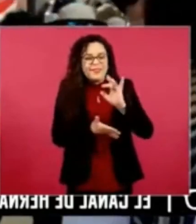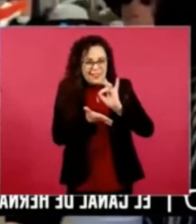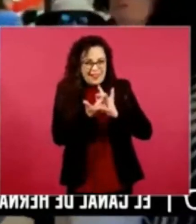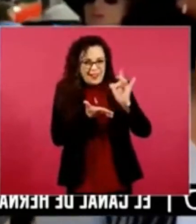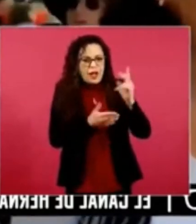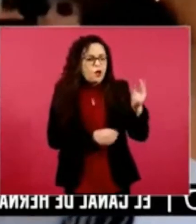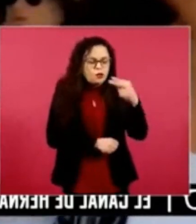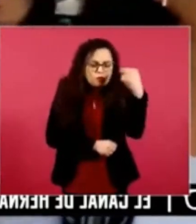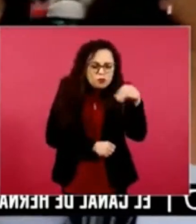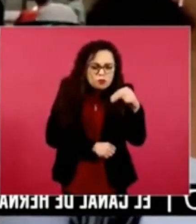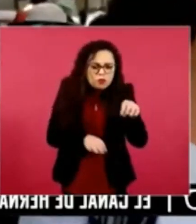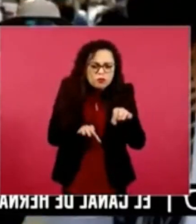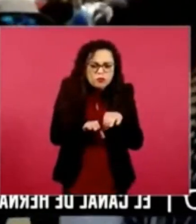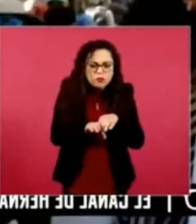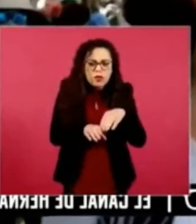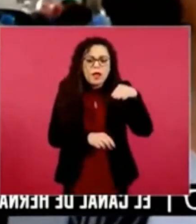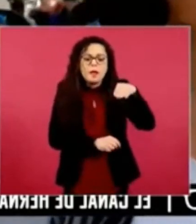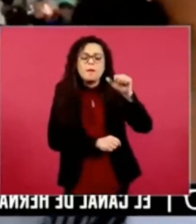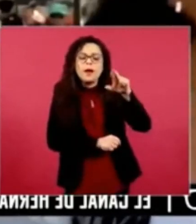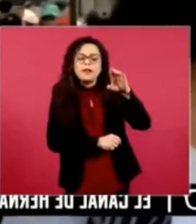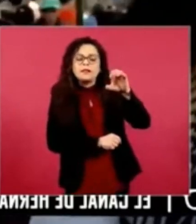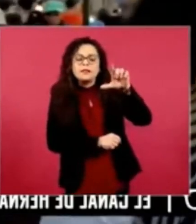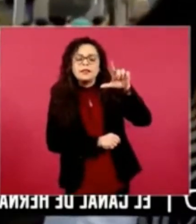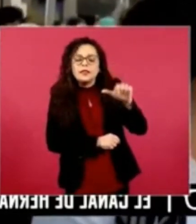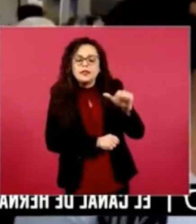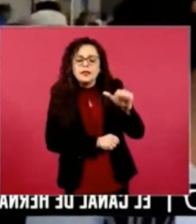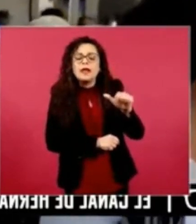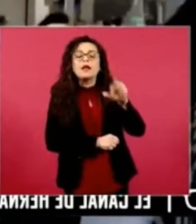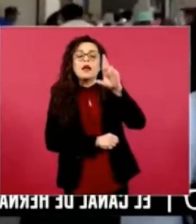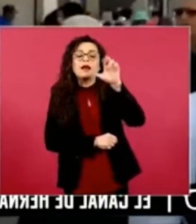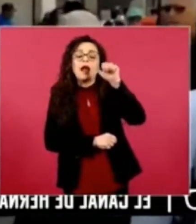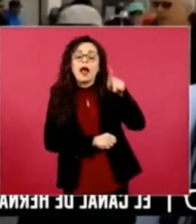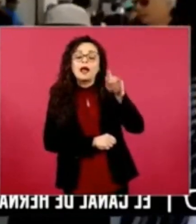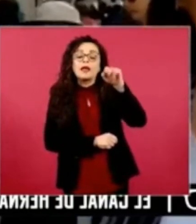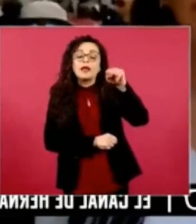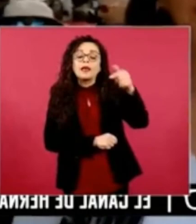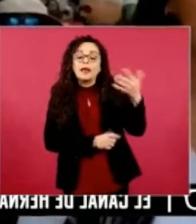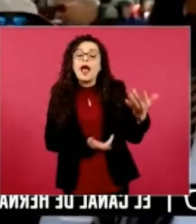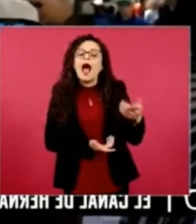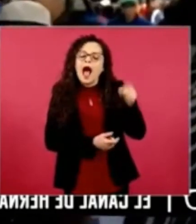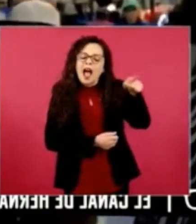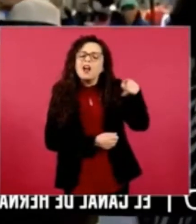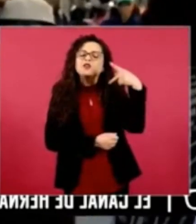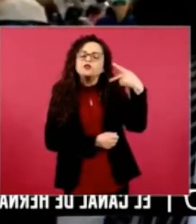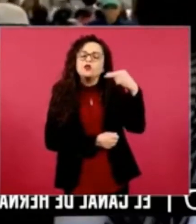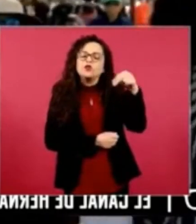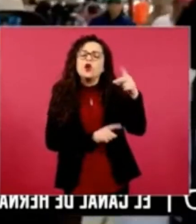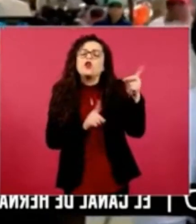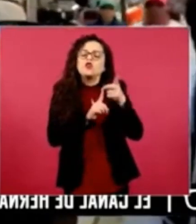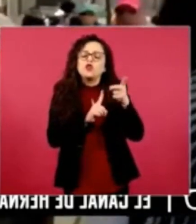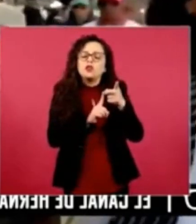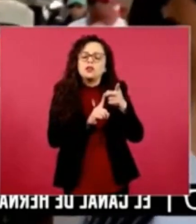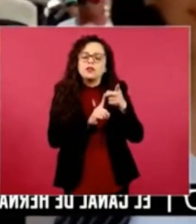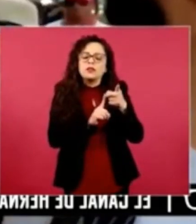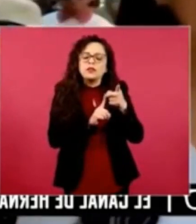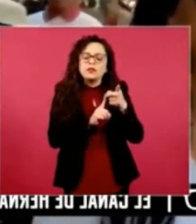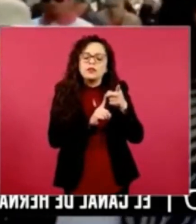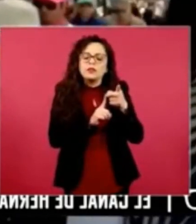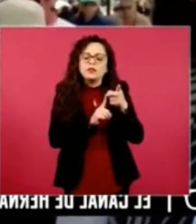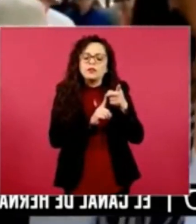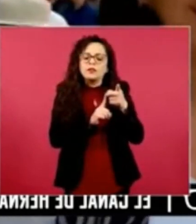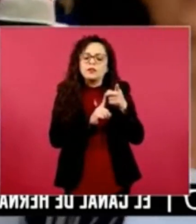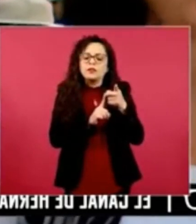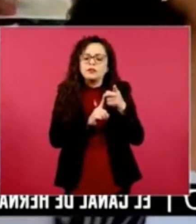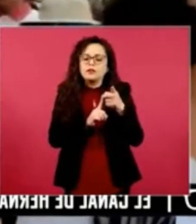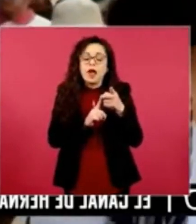¿Cómo se llama usted? Marcela. ¿Marcela qué? Ranking. Ranking. ¿De dónde es ranking su apellido? Alemán. Ah, con razón. Esto